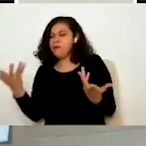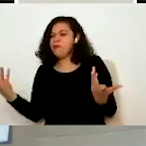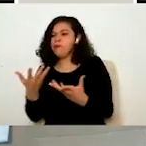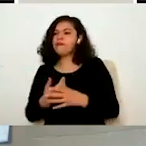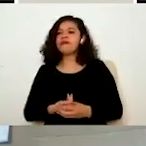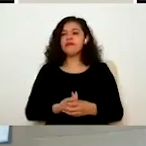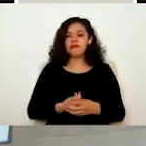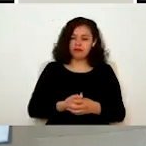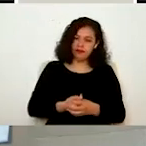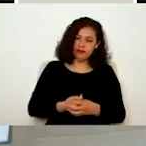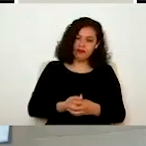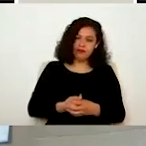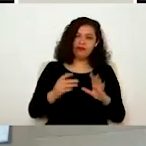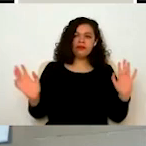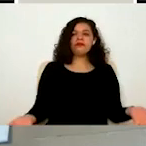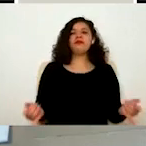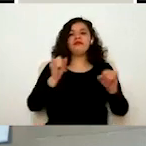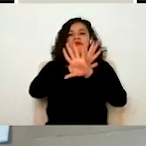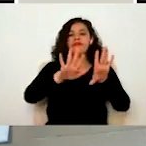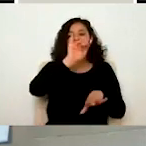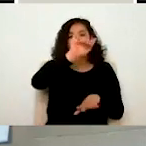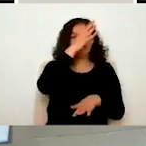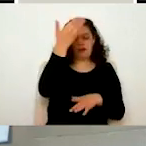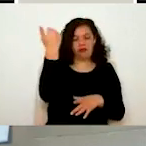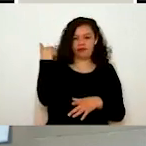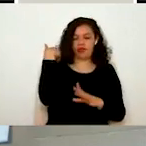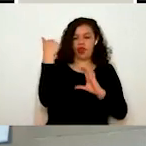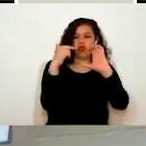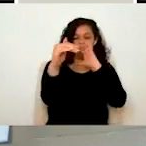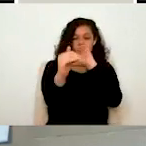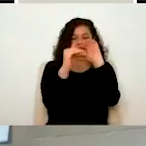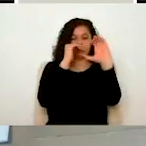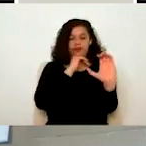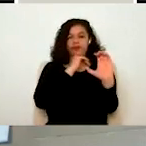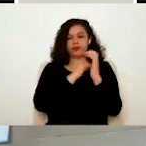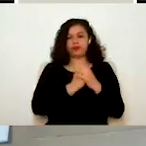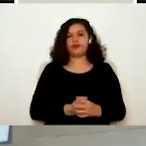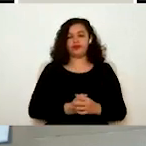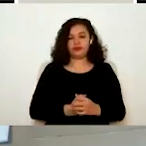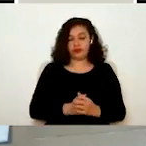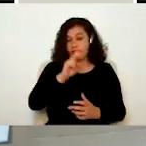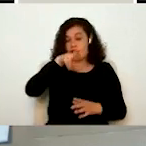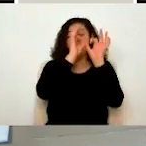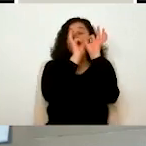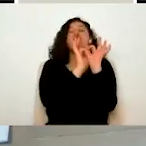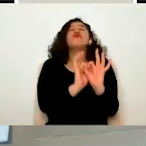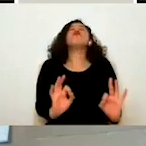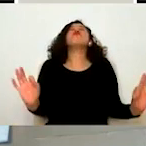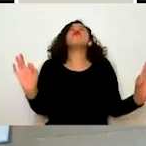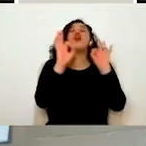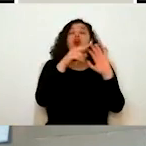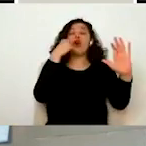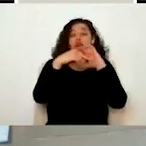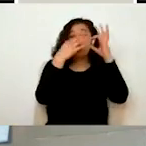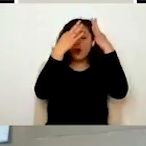aquí ya vimos los datos de la solicitud que recibimos por correo electrónico. Como les digo, súper importante que capturen correctamente el correo